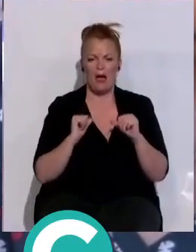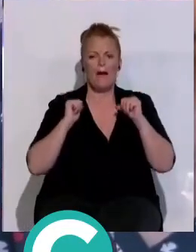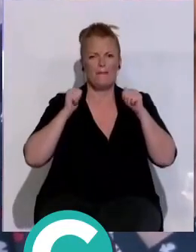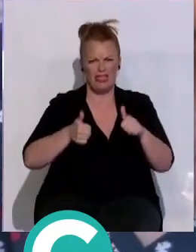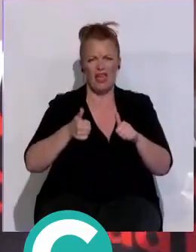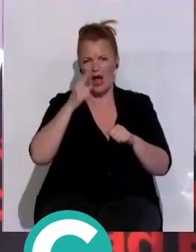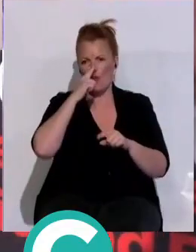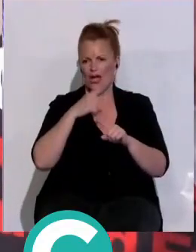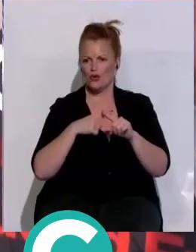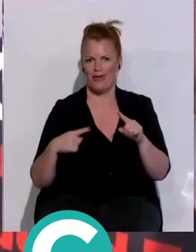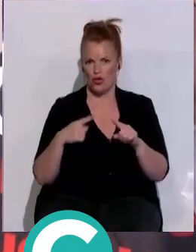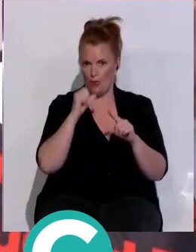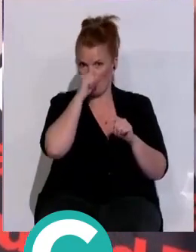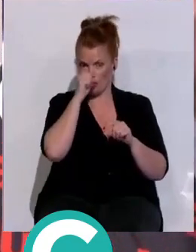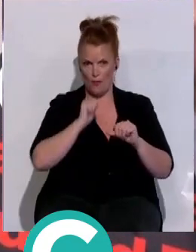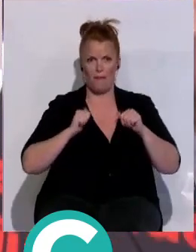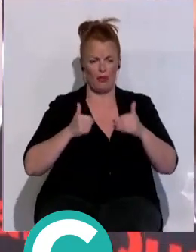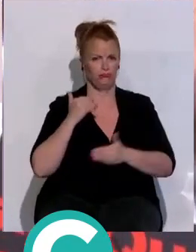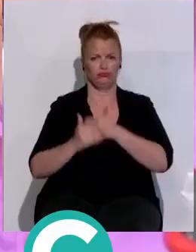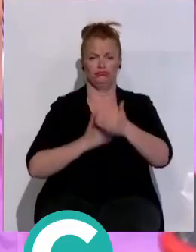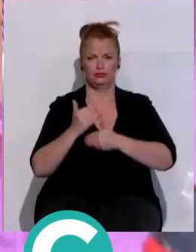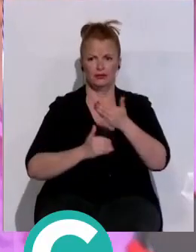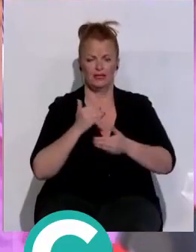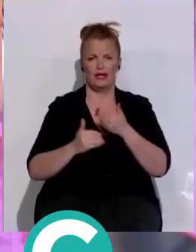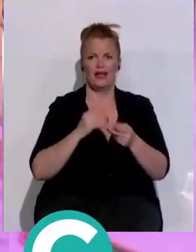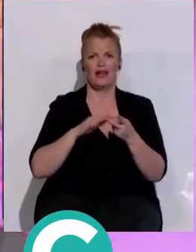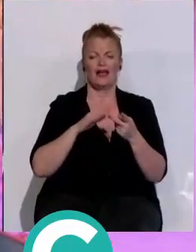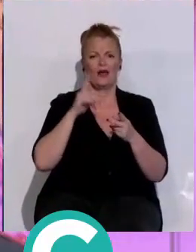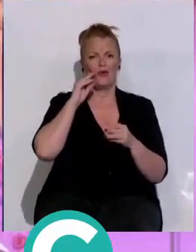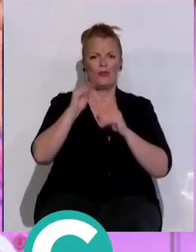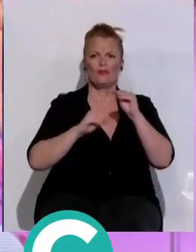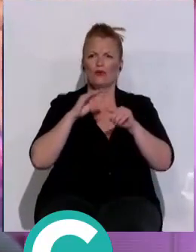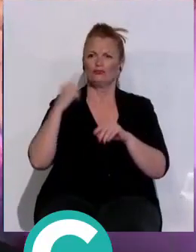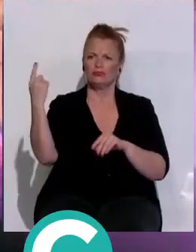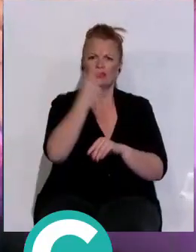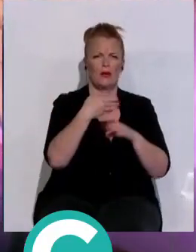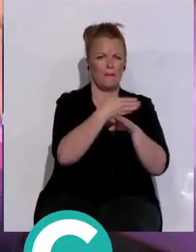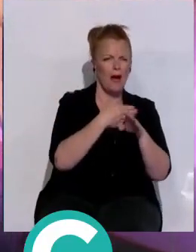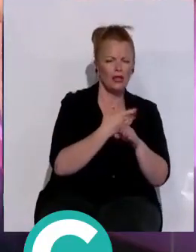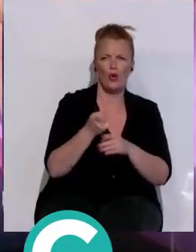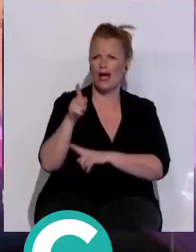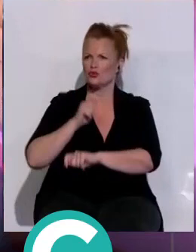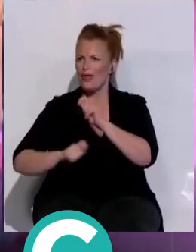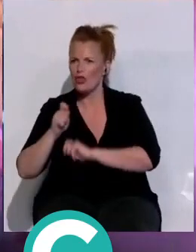se ha visitado cada punto de la ciudad. Una campaña electoral en la que el Partido Socialista va a recuperar la alcaldía de la ciudad de Cádiz.